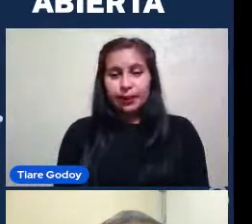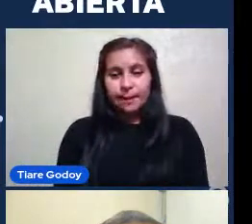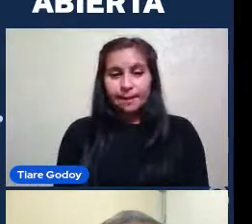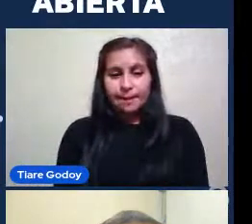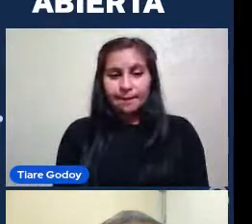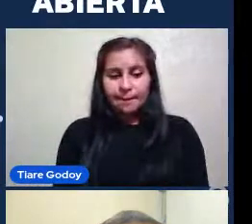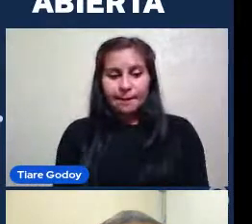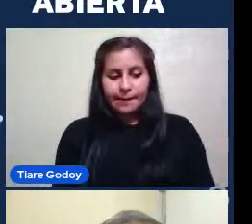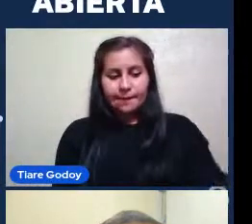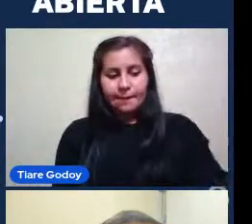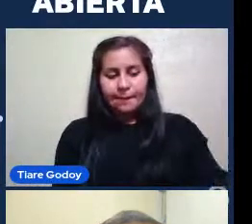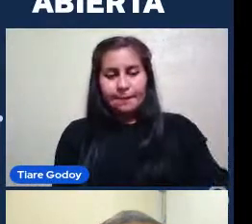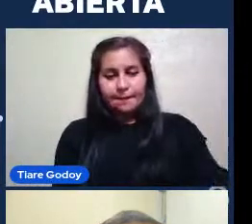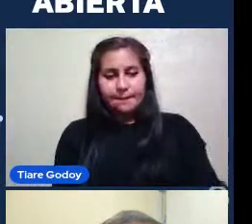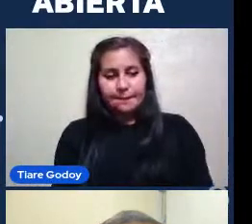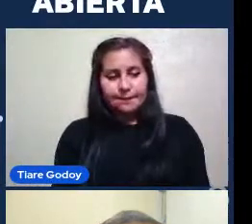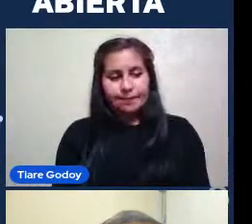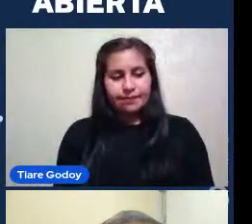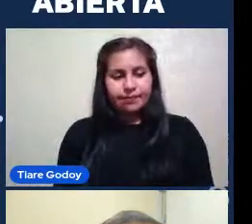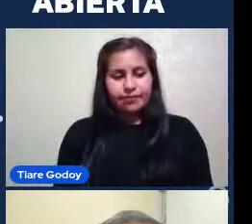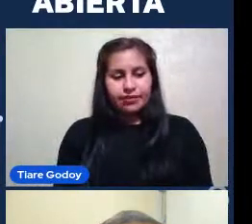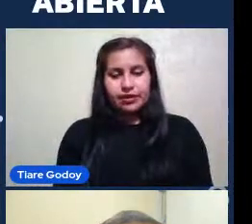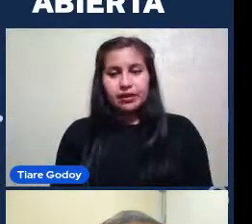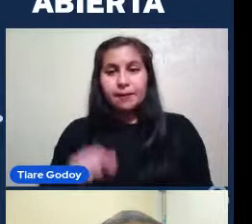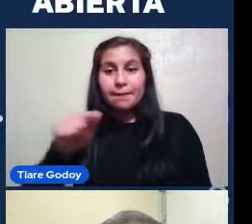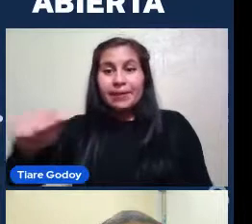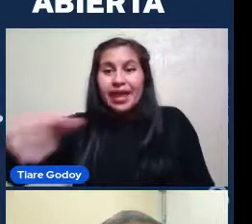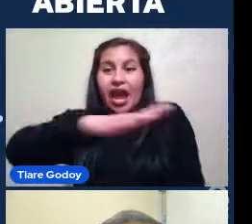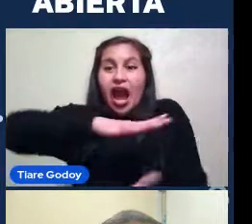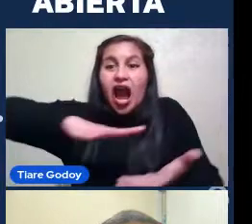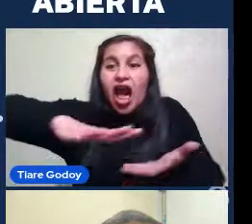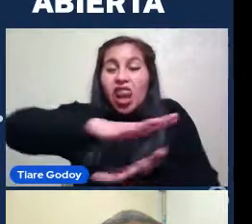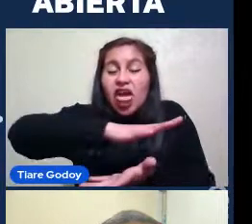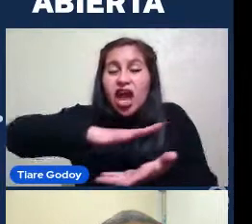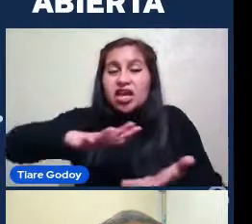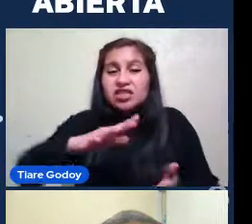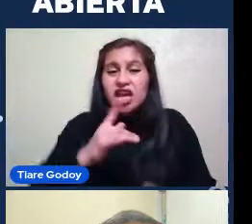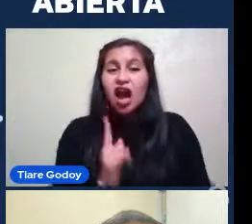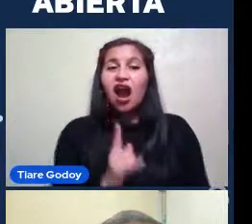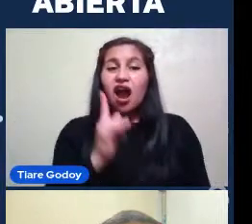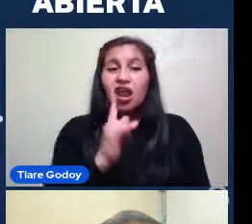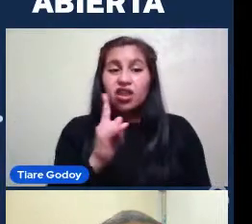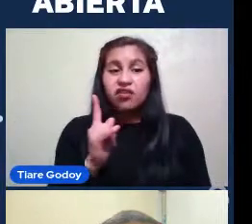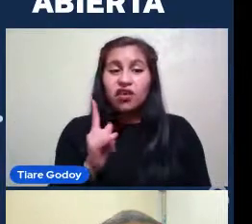La galaxia Que están Las galaxias Perdón Que están arriba A la de